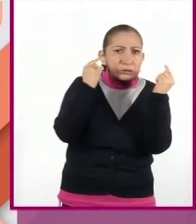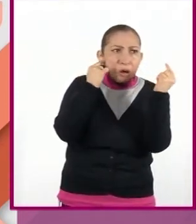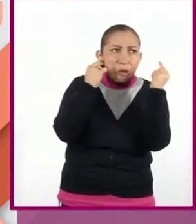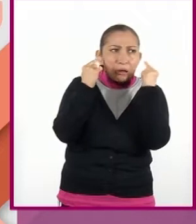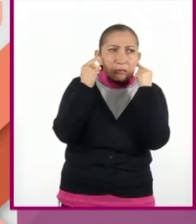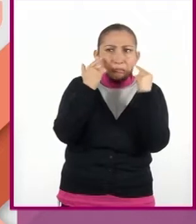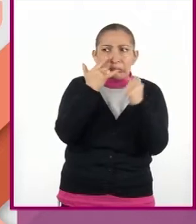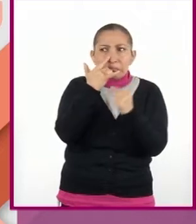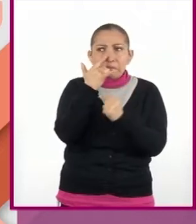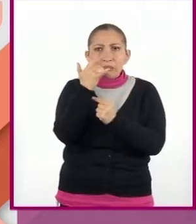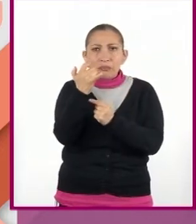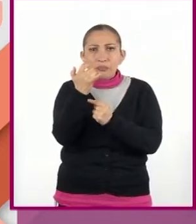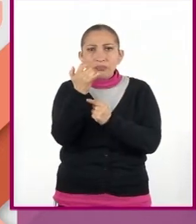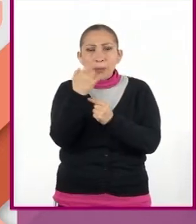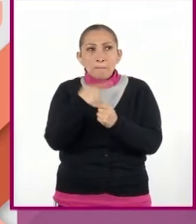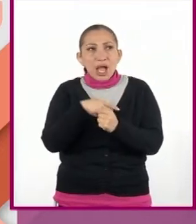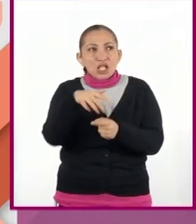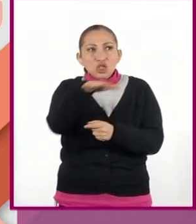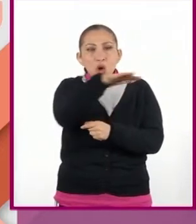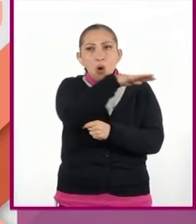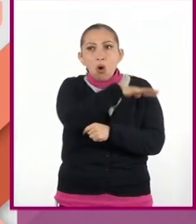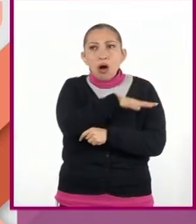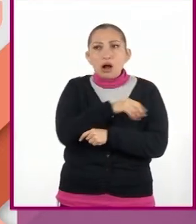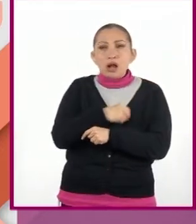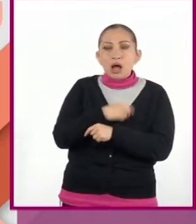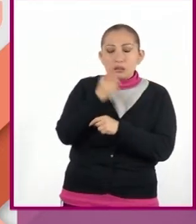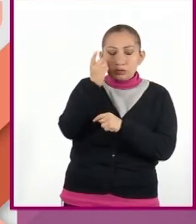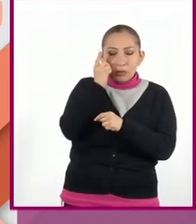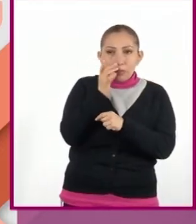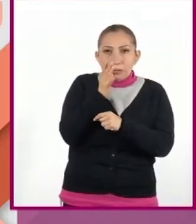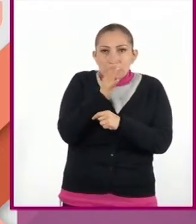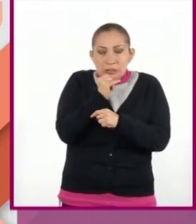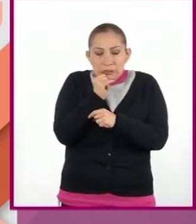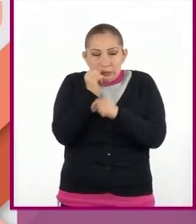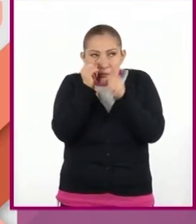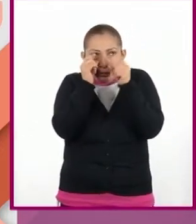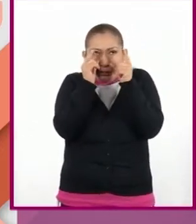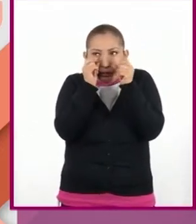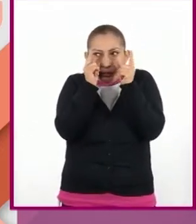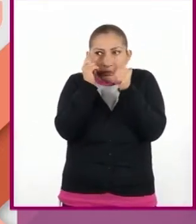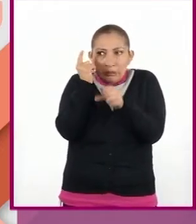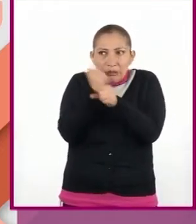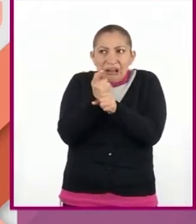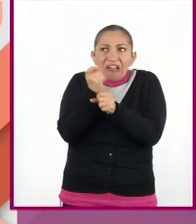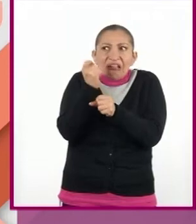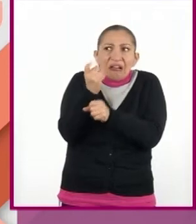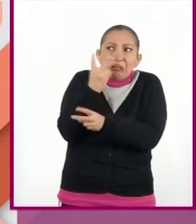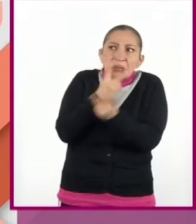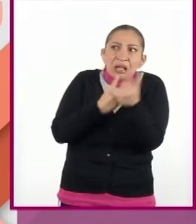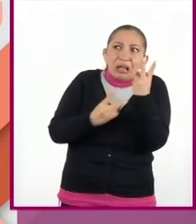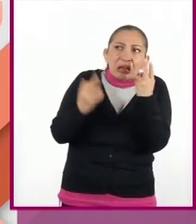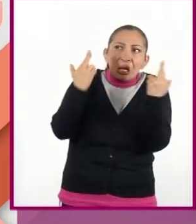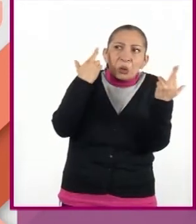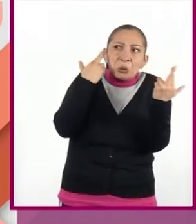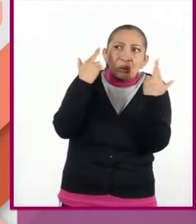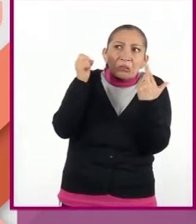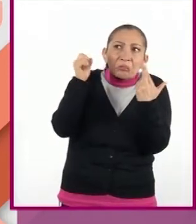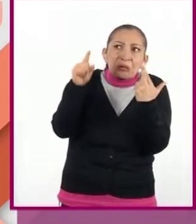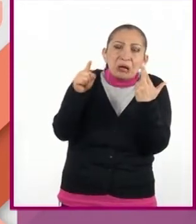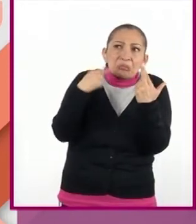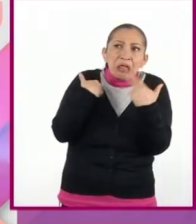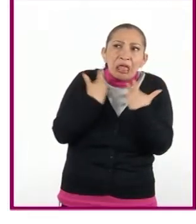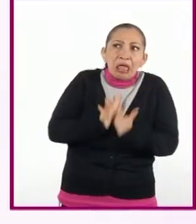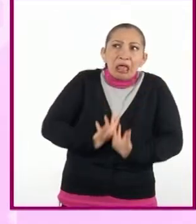misteriosos. Los pobladores no lograban conciliar el sueño, ni tampoco identificar de dónde venían los sonidos que